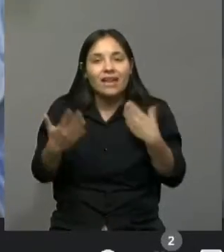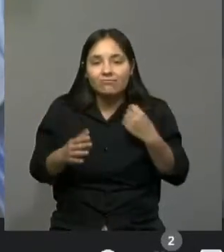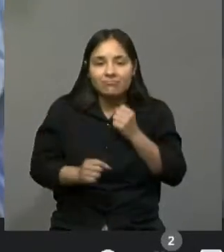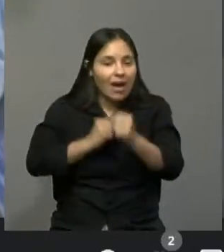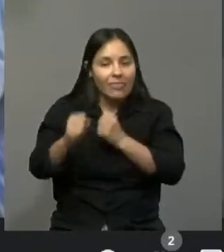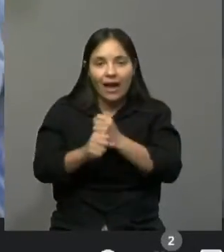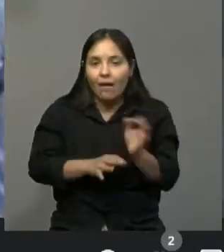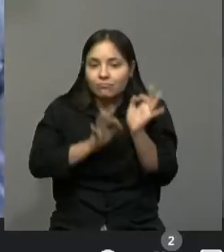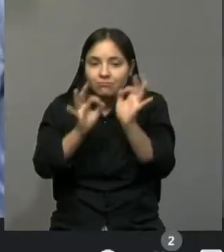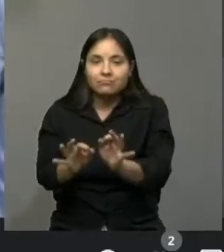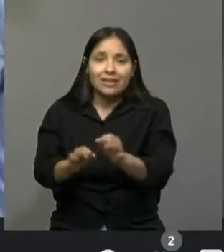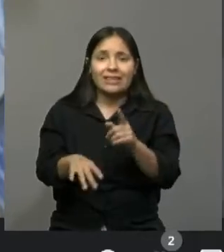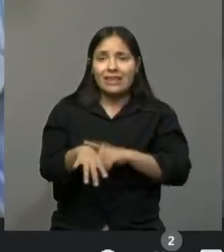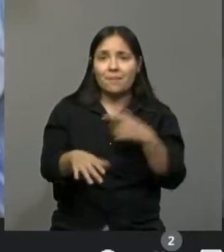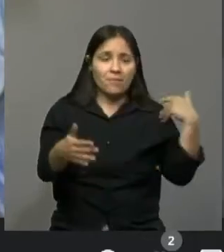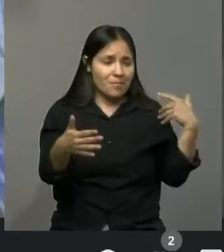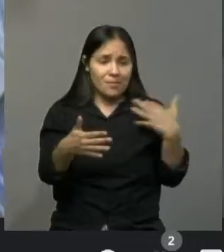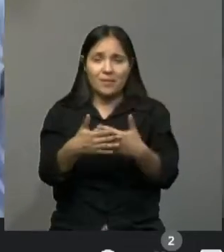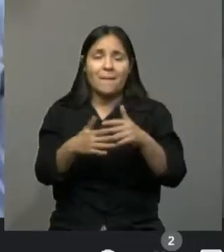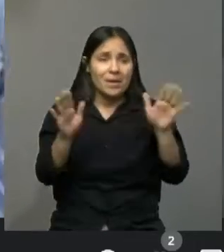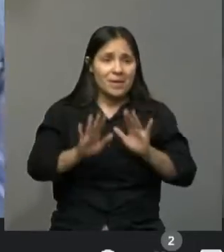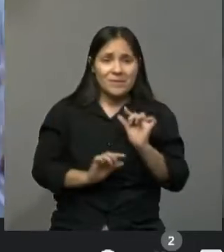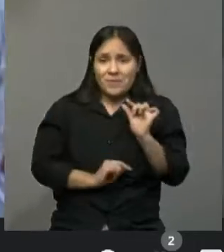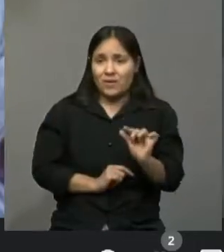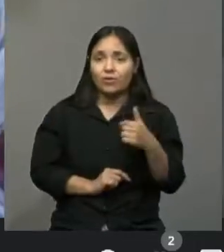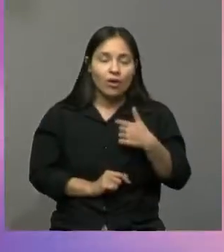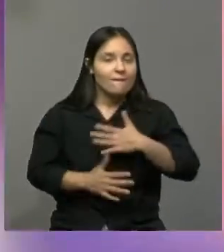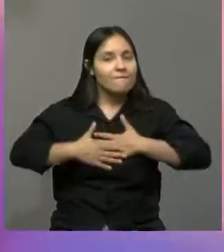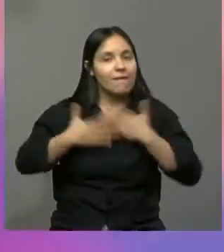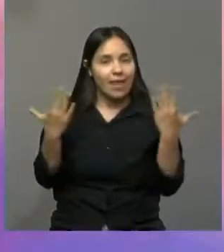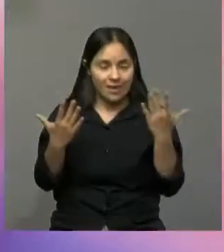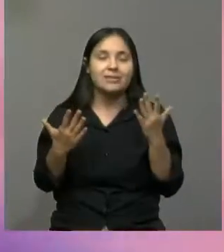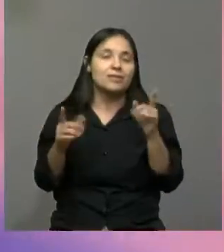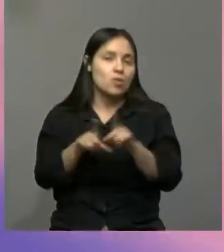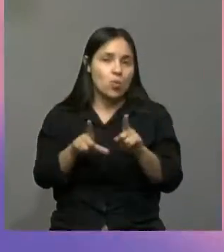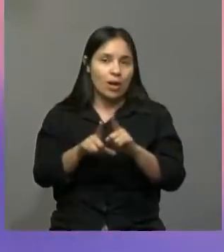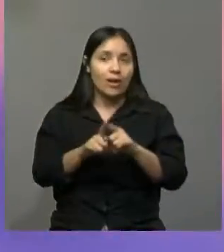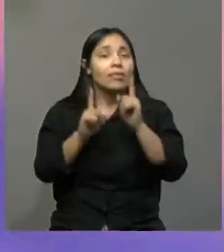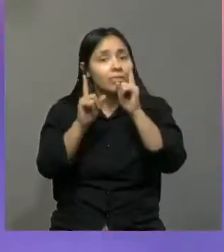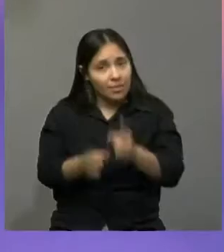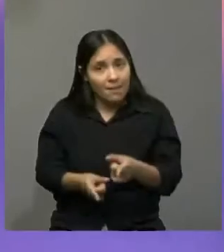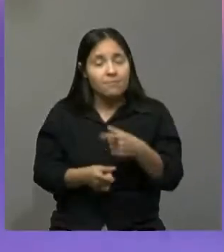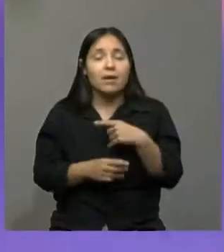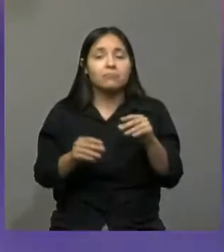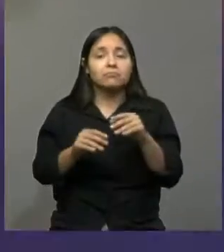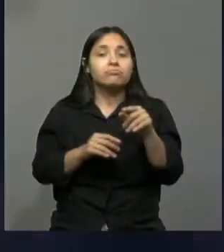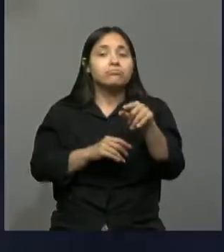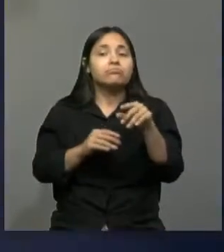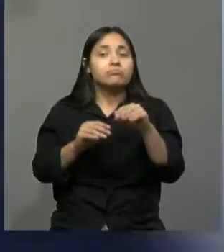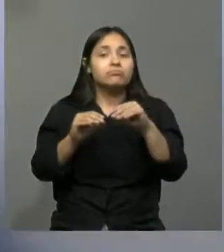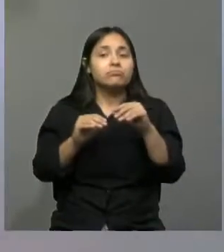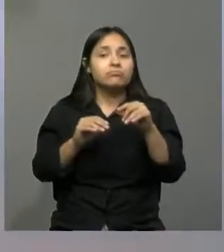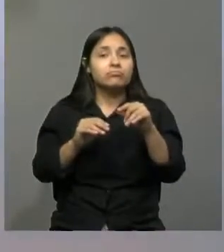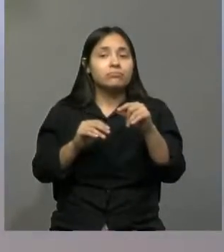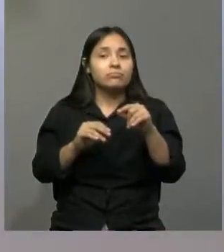hasta acá con tan poquito tiempo de preparación. Así que estoy sumamente feliz. Además del resultado, lo que